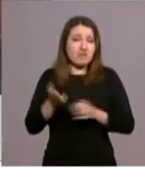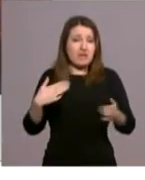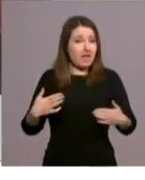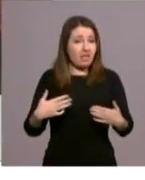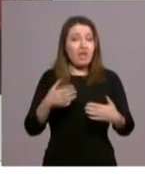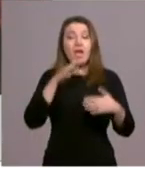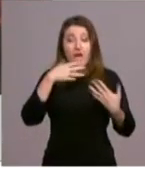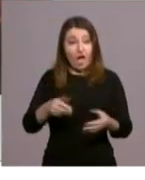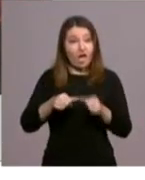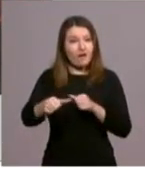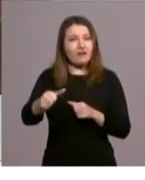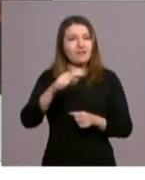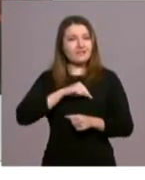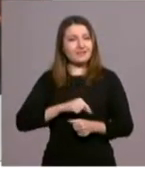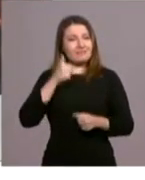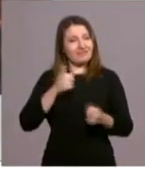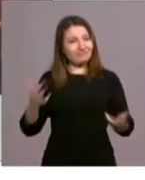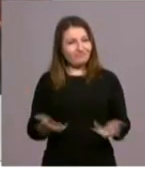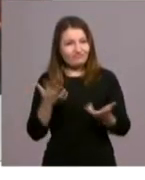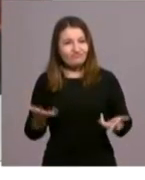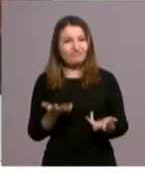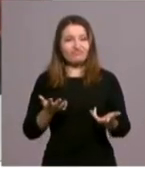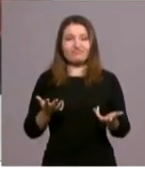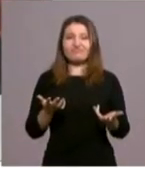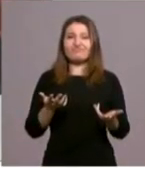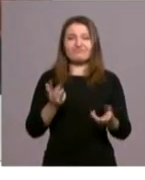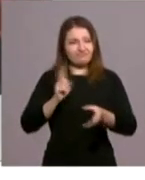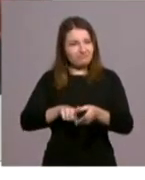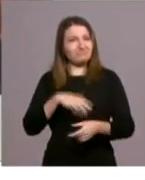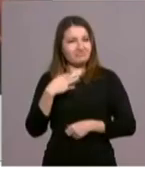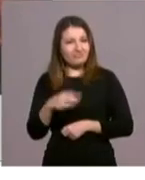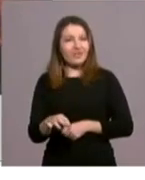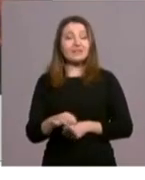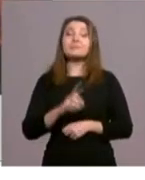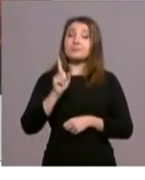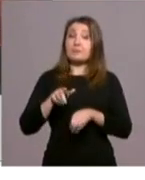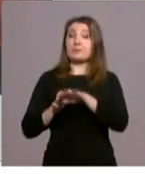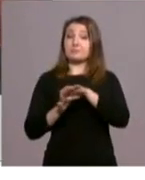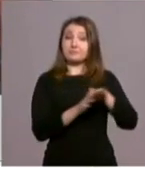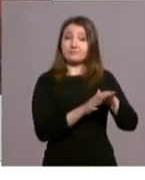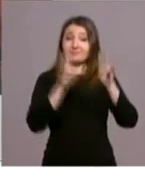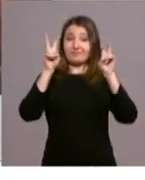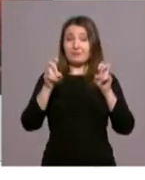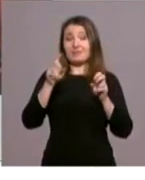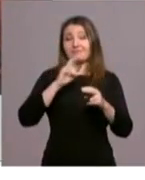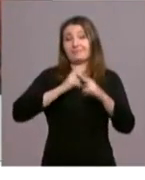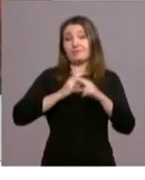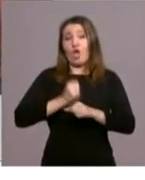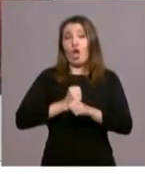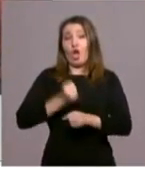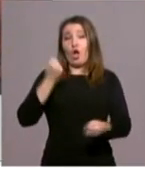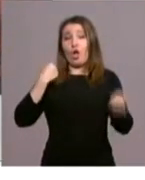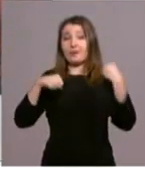forma se van a sentir muy animados. Luego, también el tema de las obras de misericordia, que